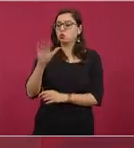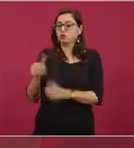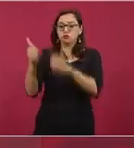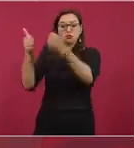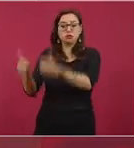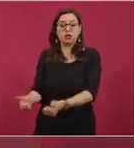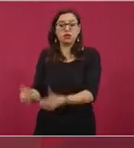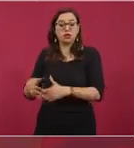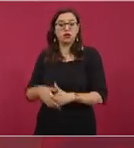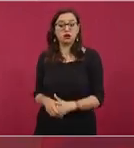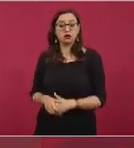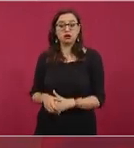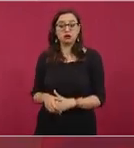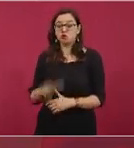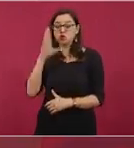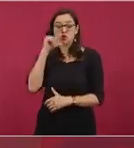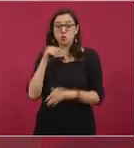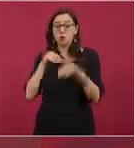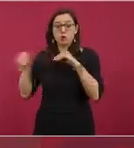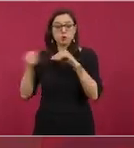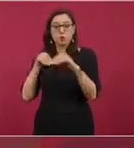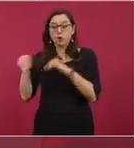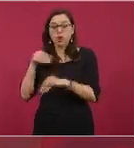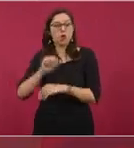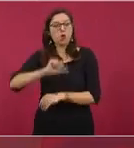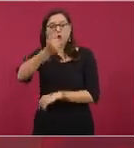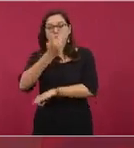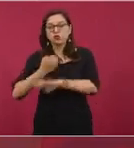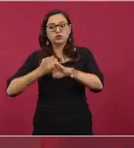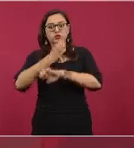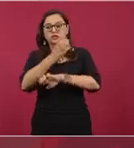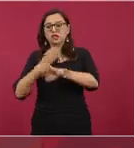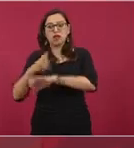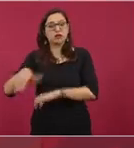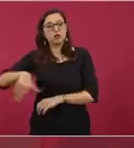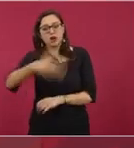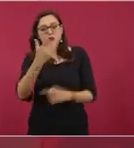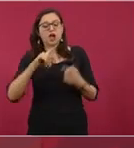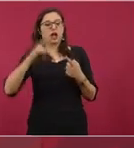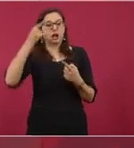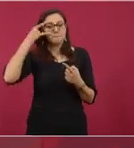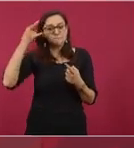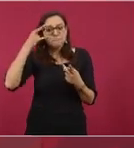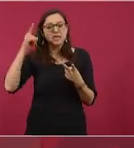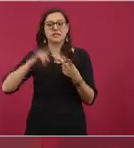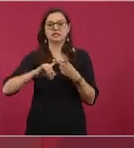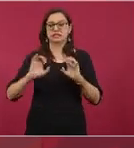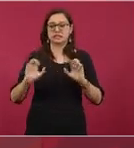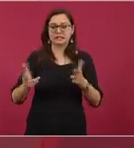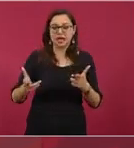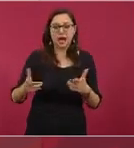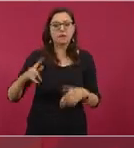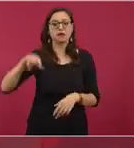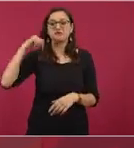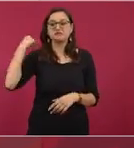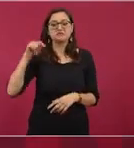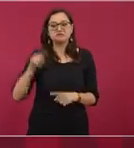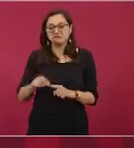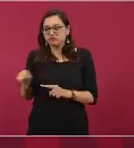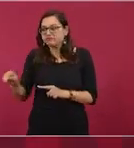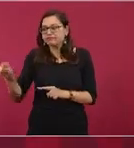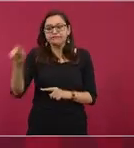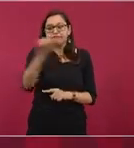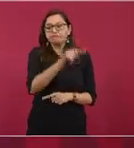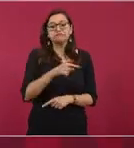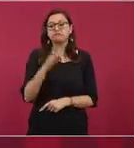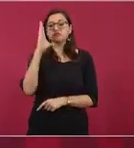internar hacia Campeche, hacia Chiapas, hacia Tabasco y conocer toda la riqueza